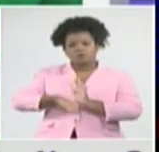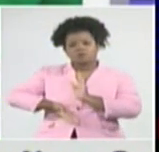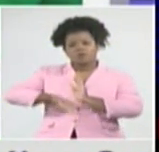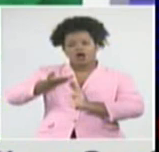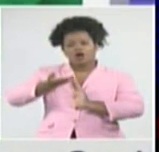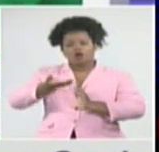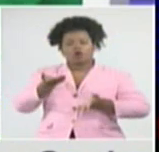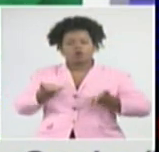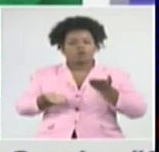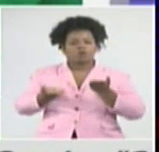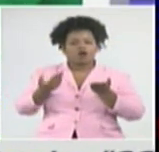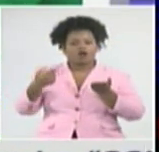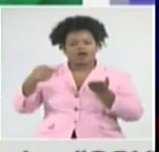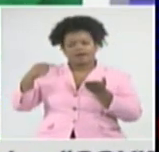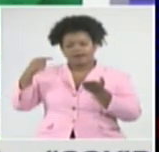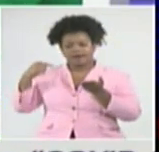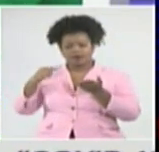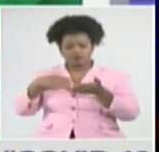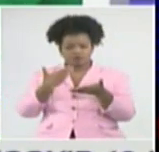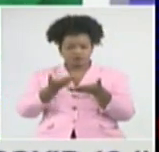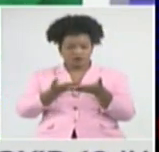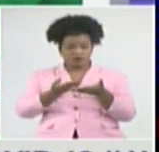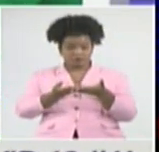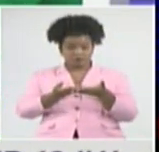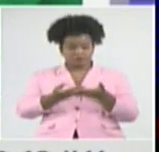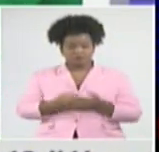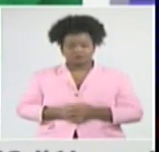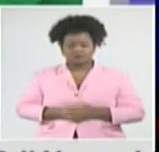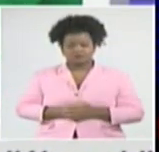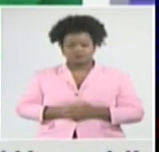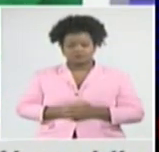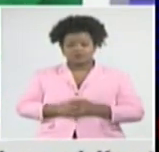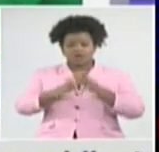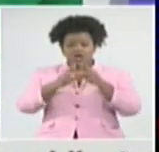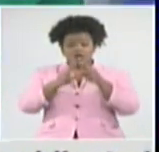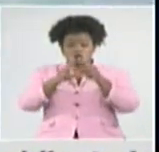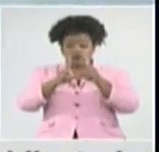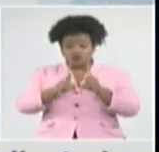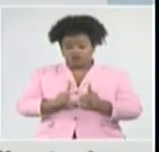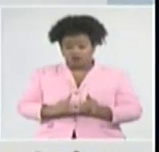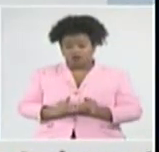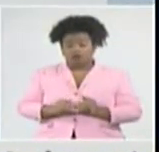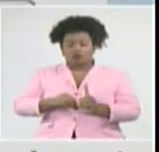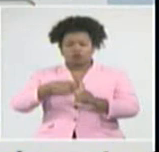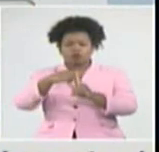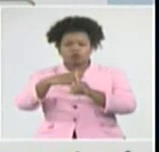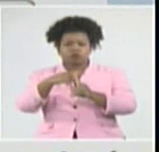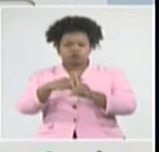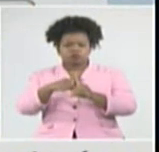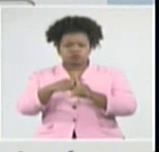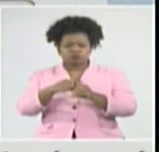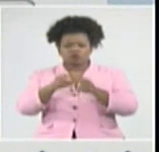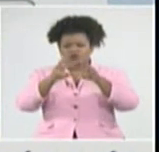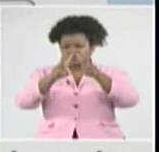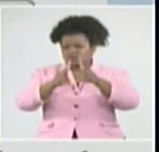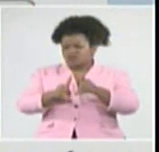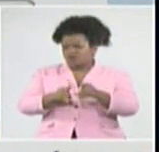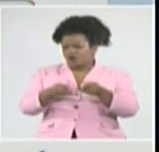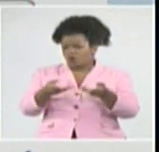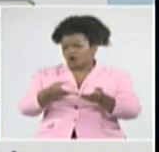las procesadas en el día de ayer. Resultando positivas 6.609